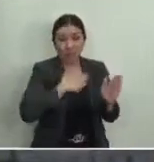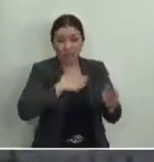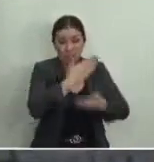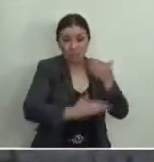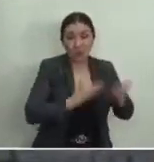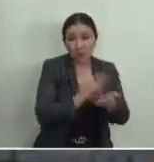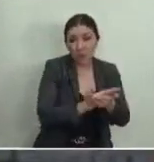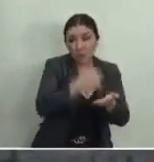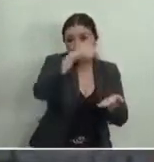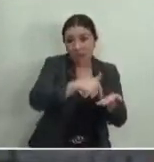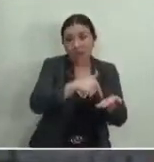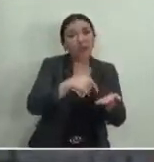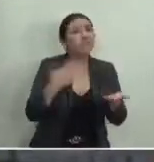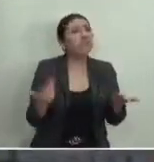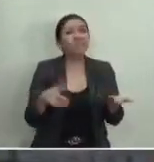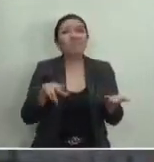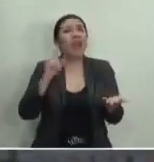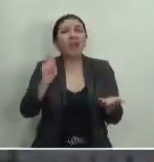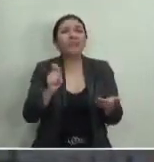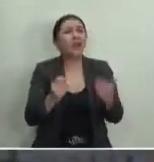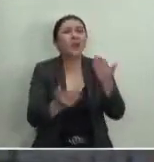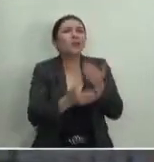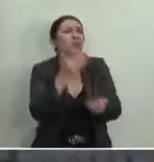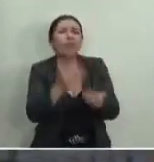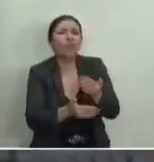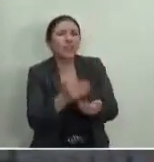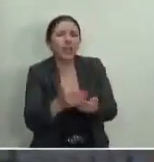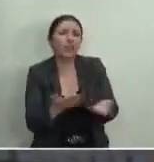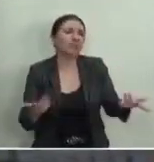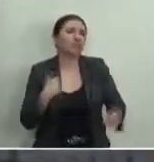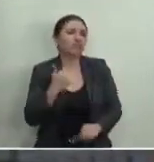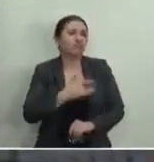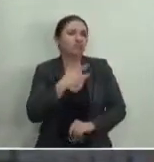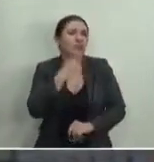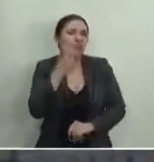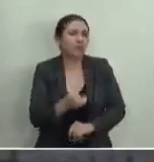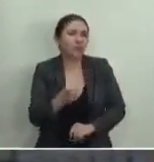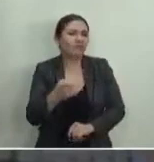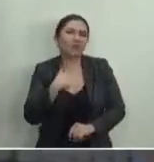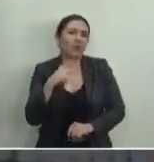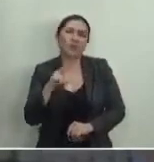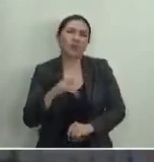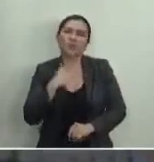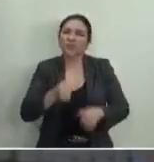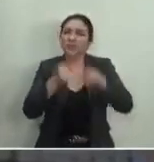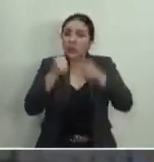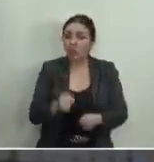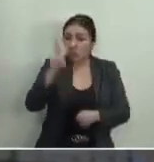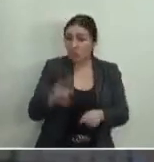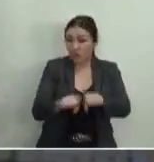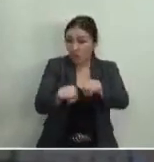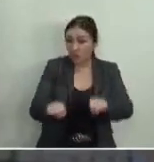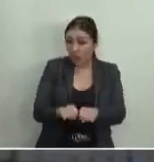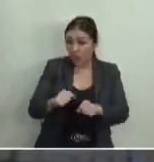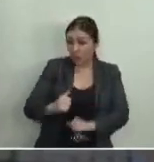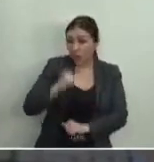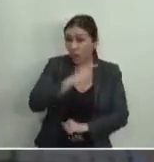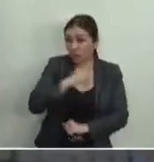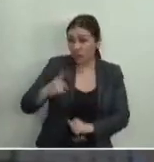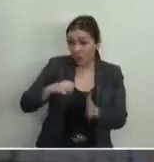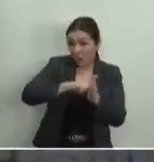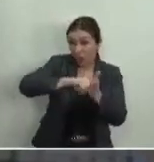es menor, pues me parece que no estoy tan convencido que la Sala Superior tuviera que desechar.